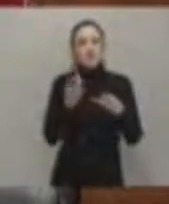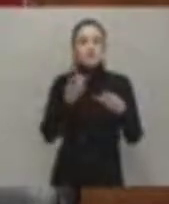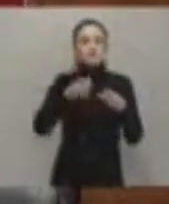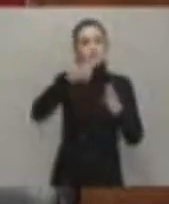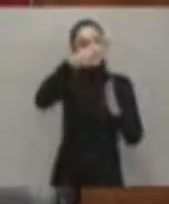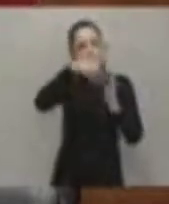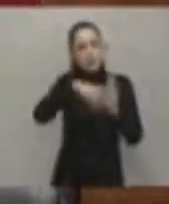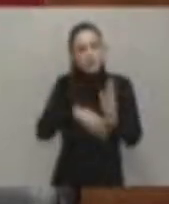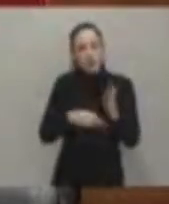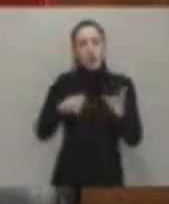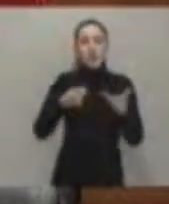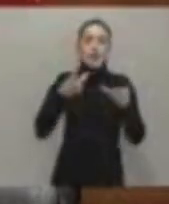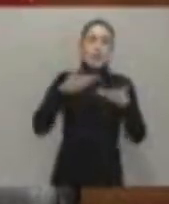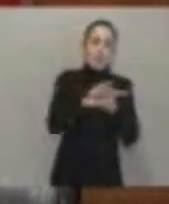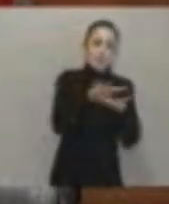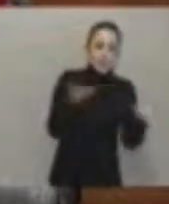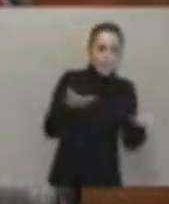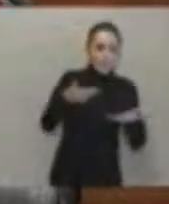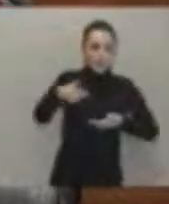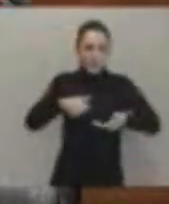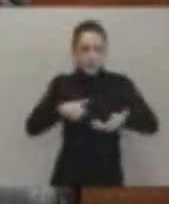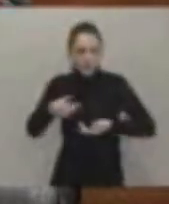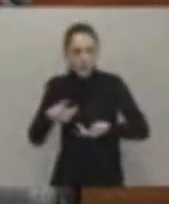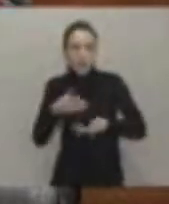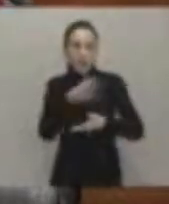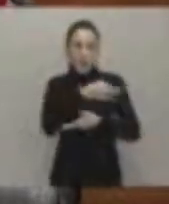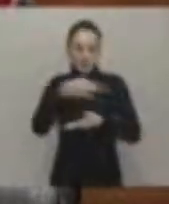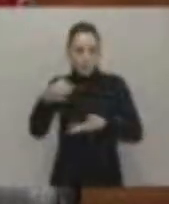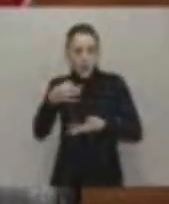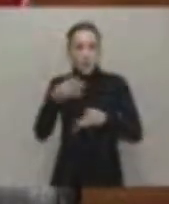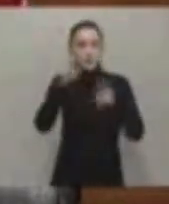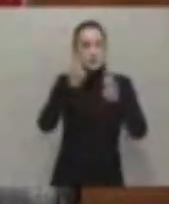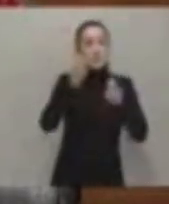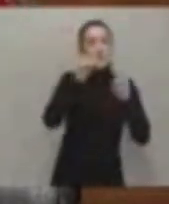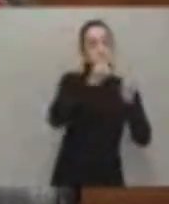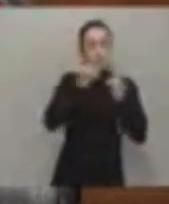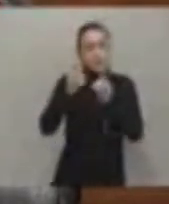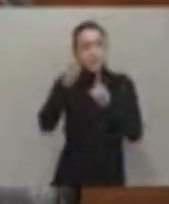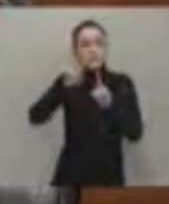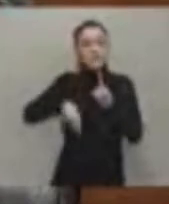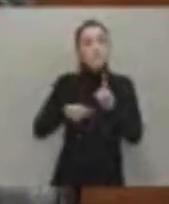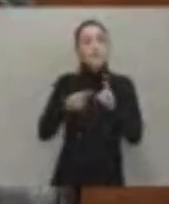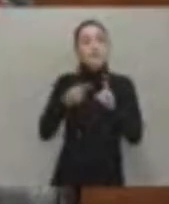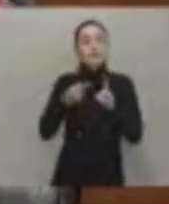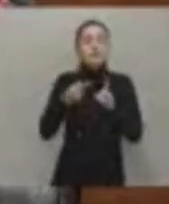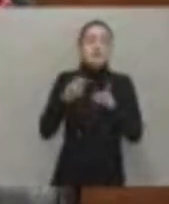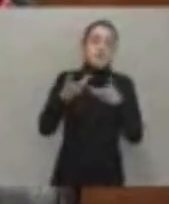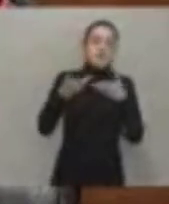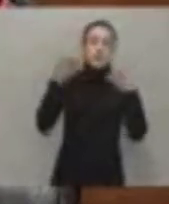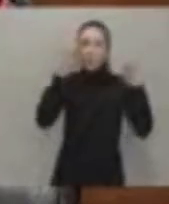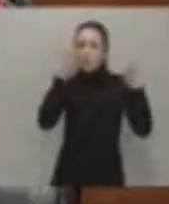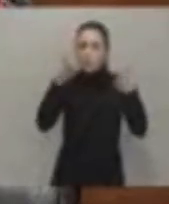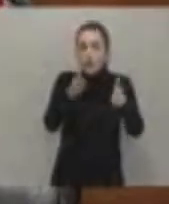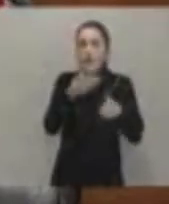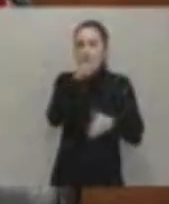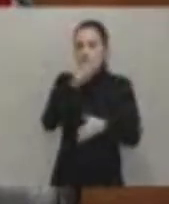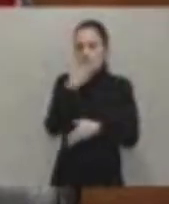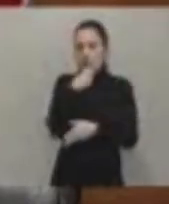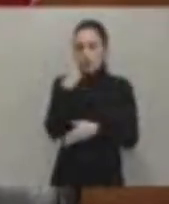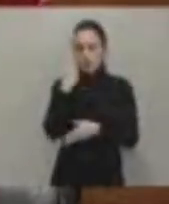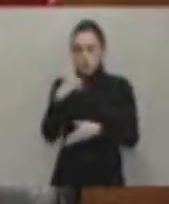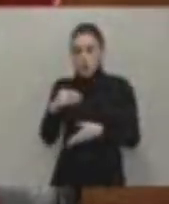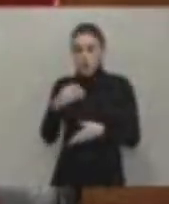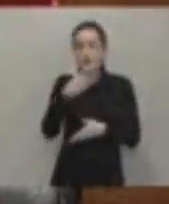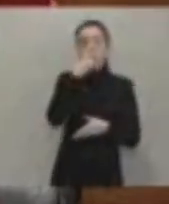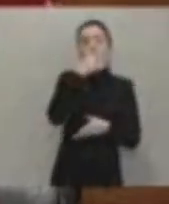y de oferta adecuado en formación y, sobre todo, en orientación a nuestros jóvenes, a los